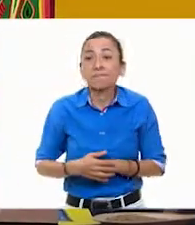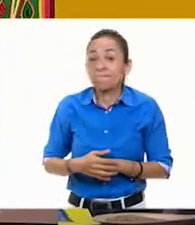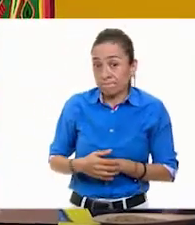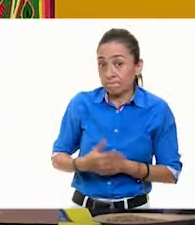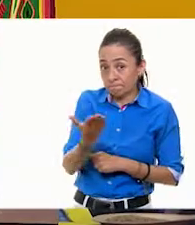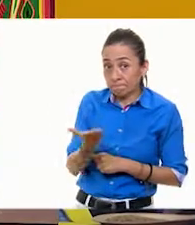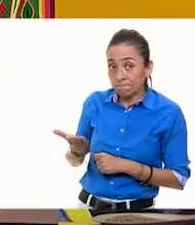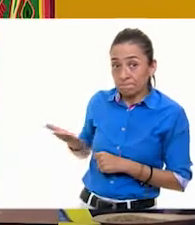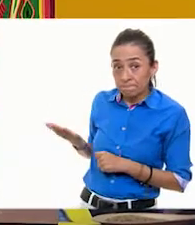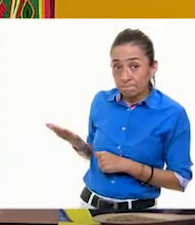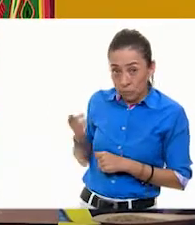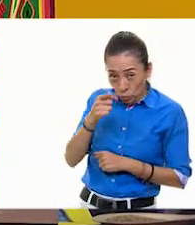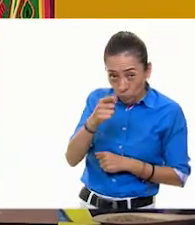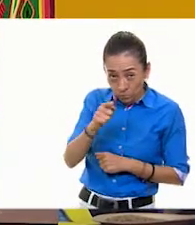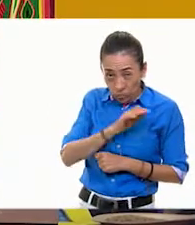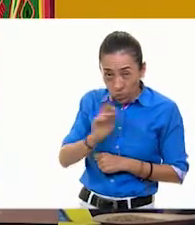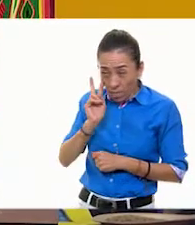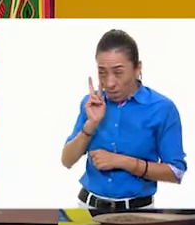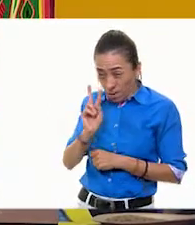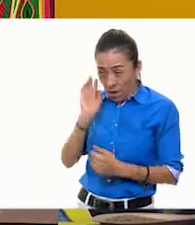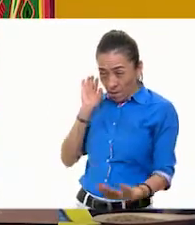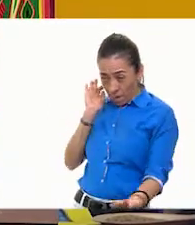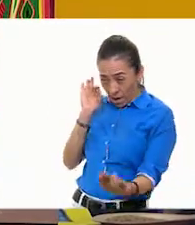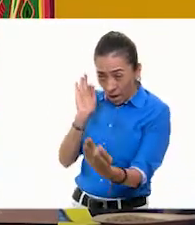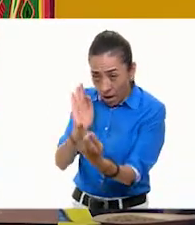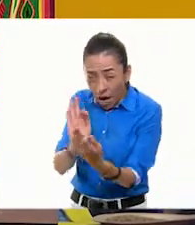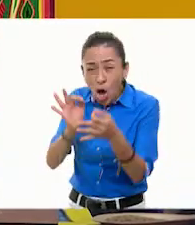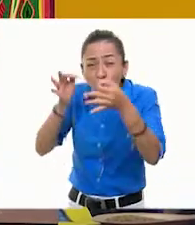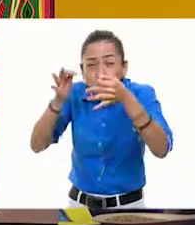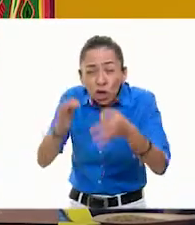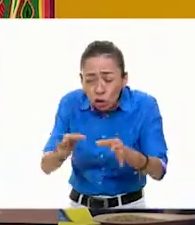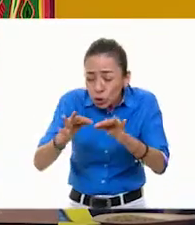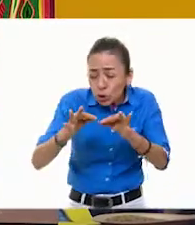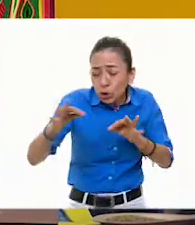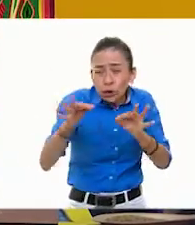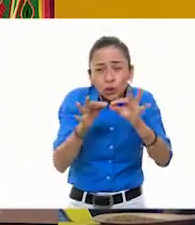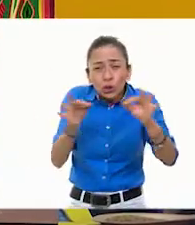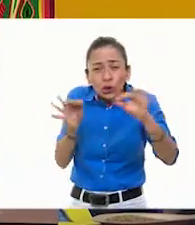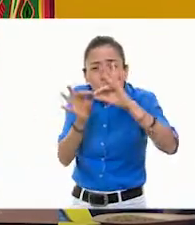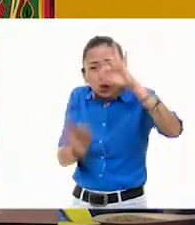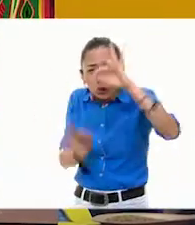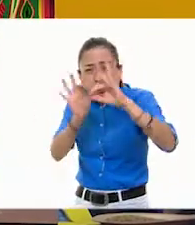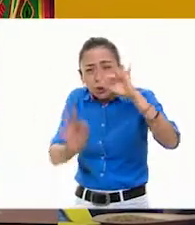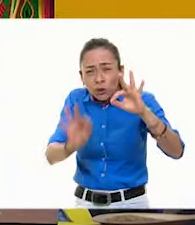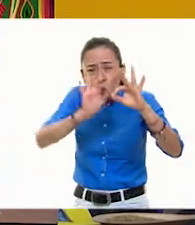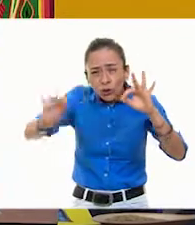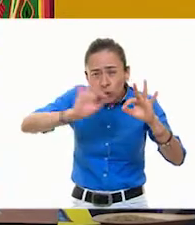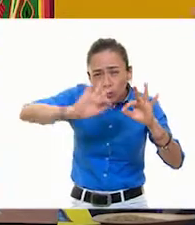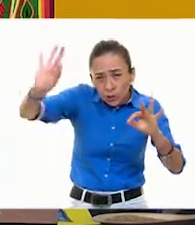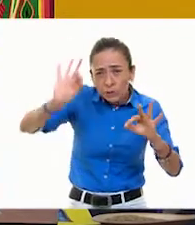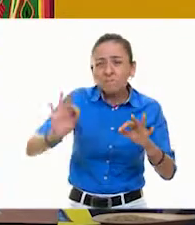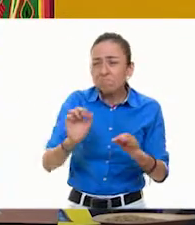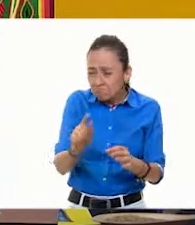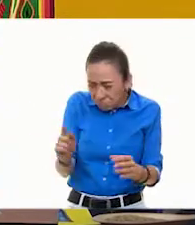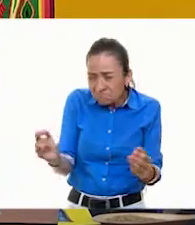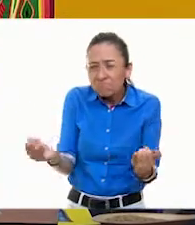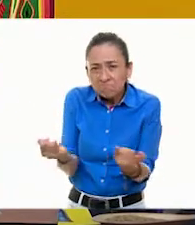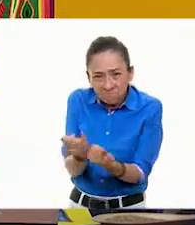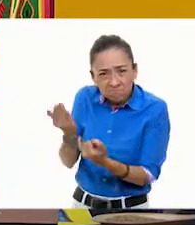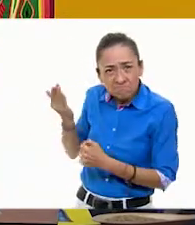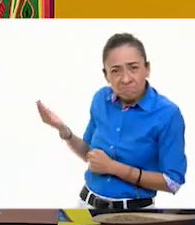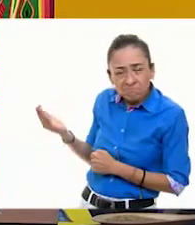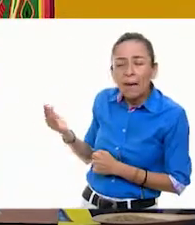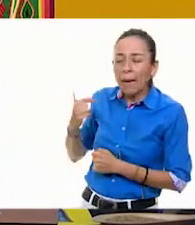hilo, niños. Imagínense el hilo. ¿Conoce la textura de un hilo, no? Claro. No es tan grande. Pero mira, te voy a